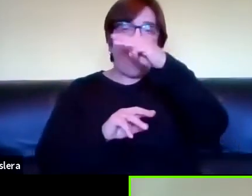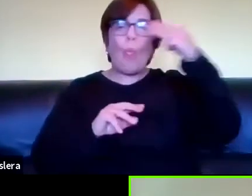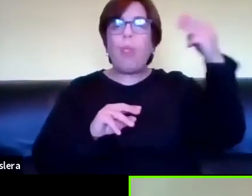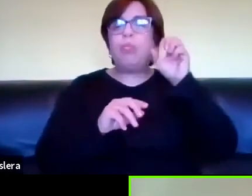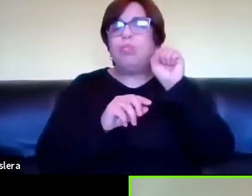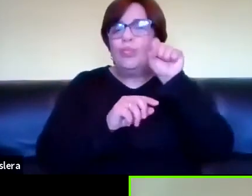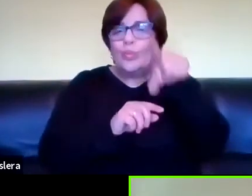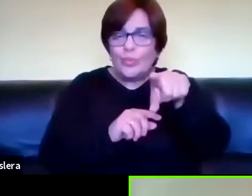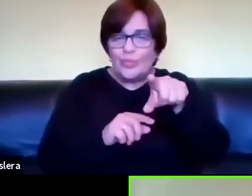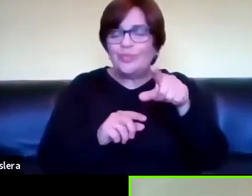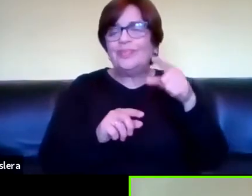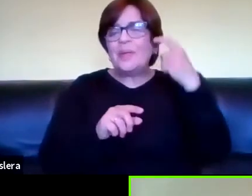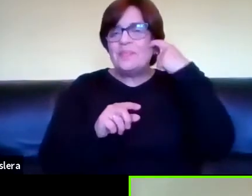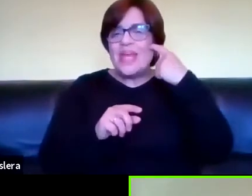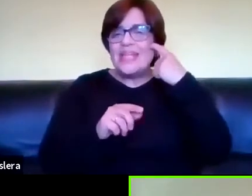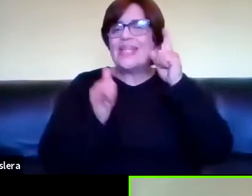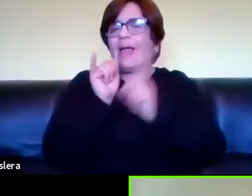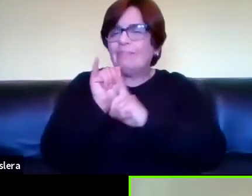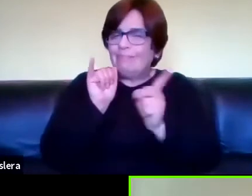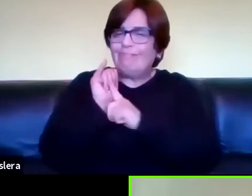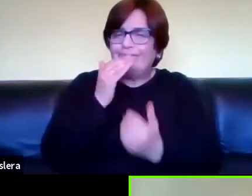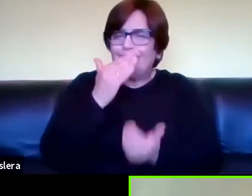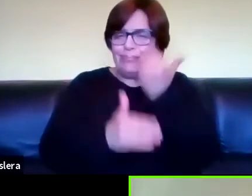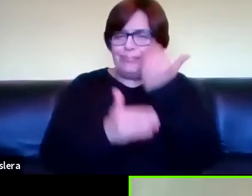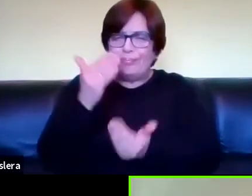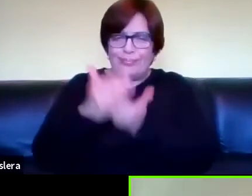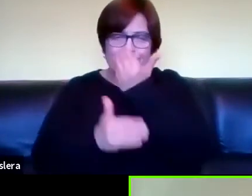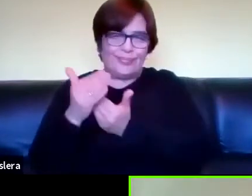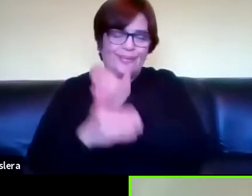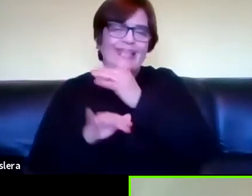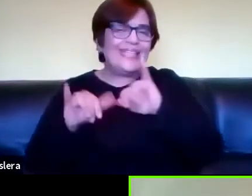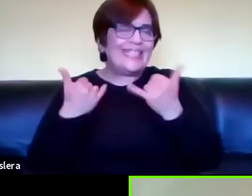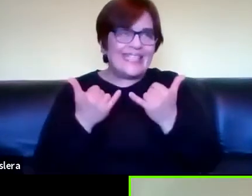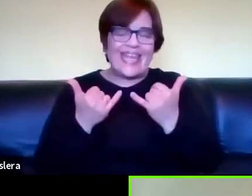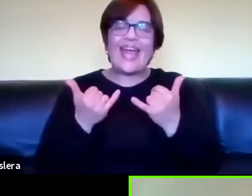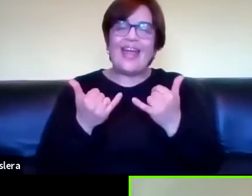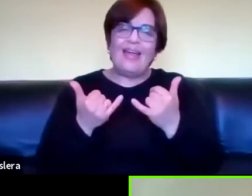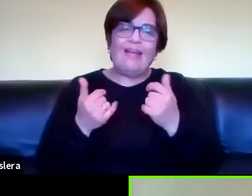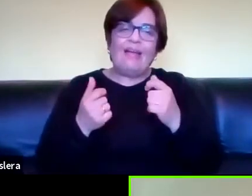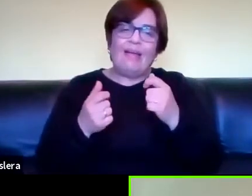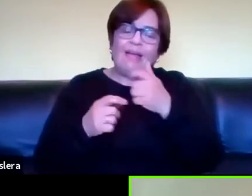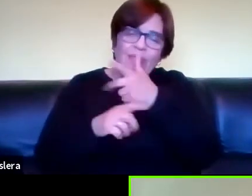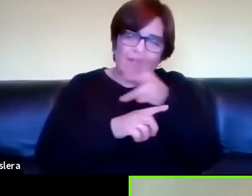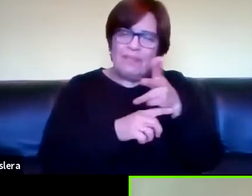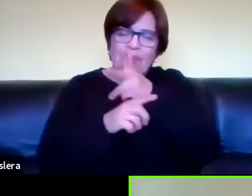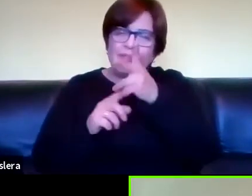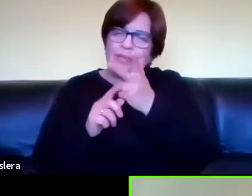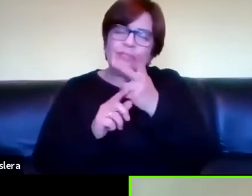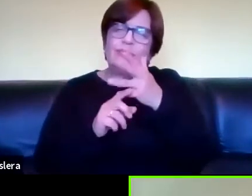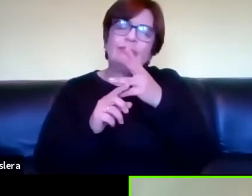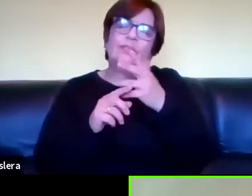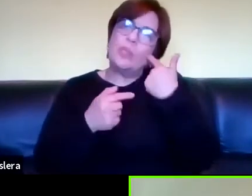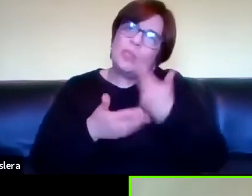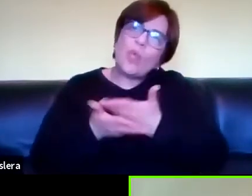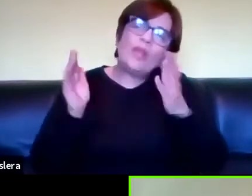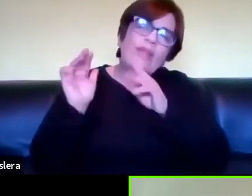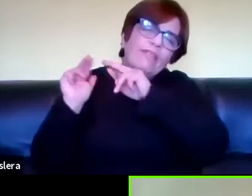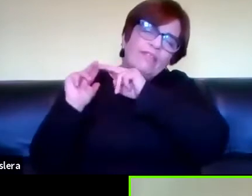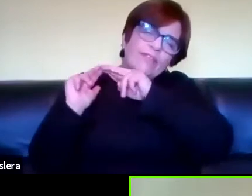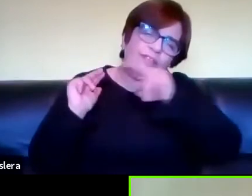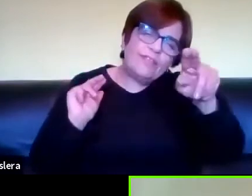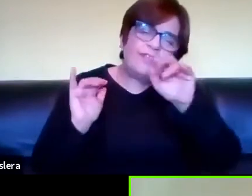ser youtubers y empiezan también a acumular videos que graban para que permanezcan